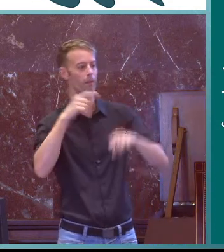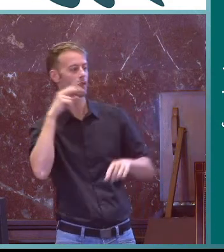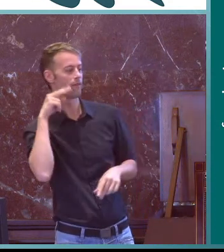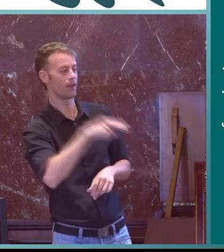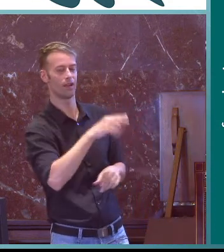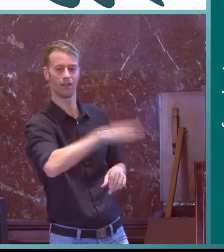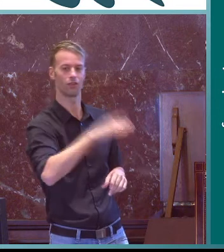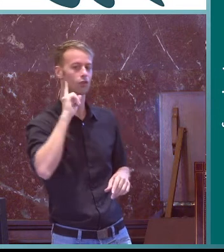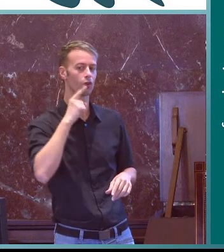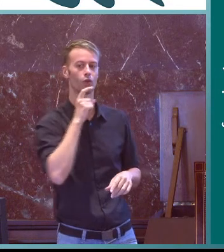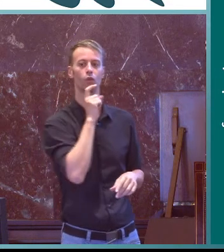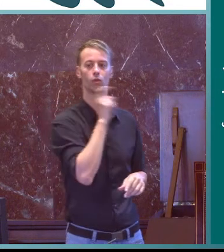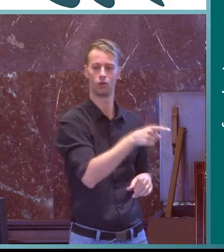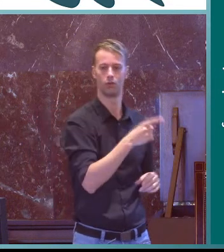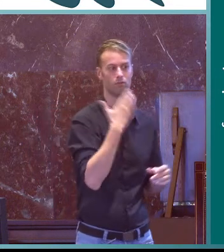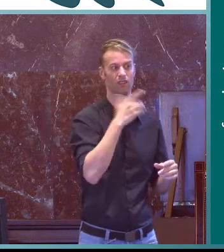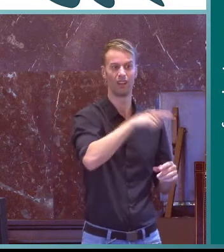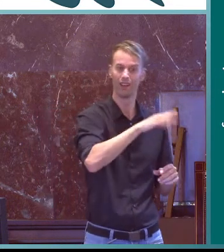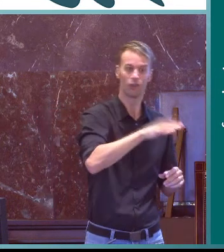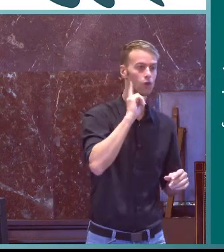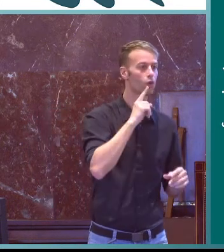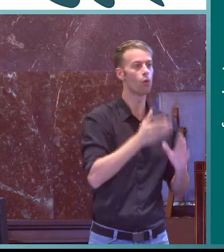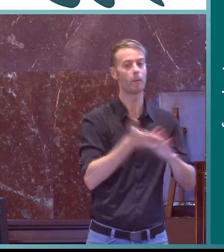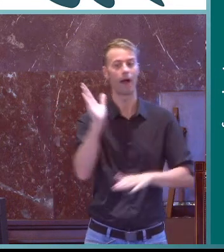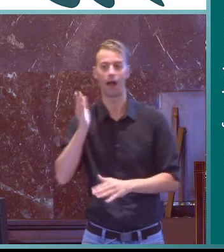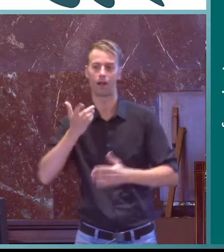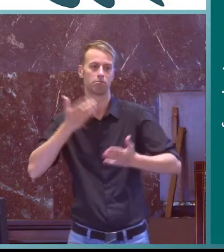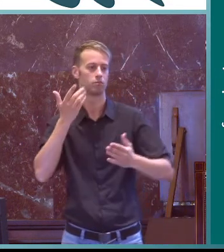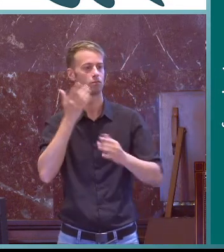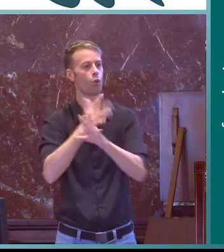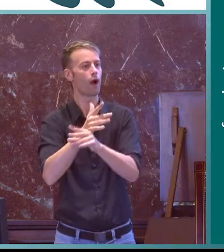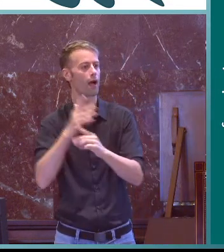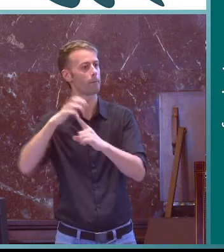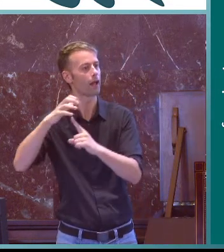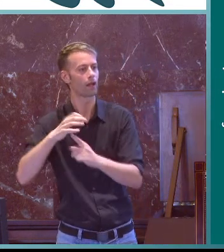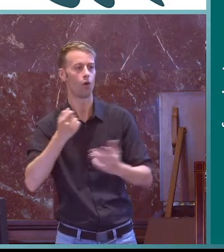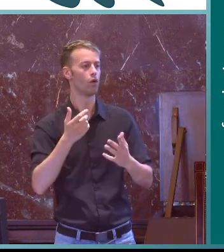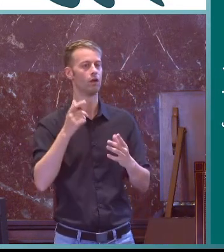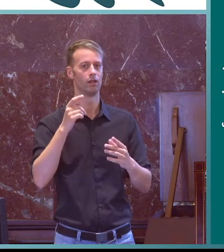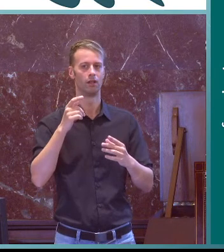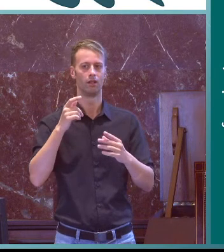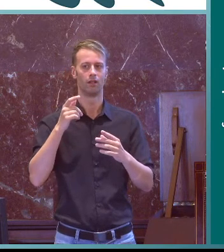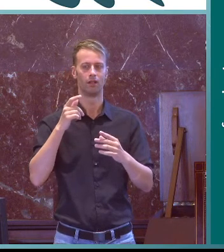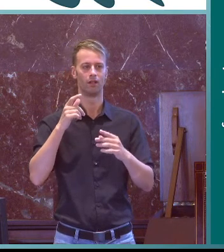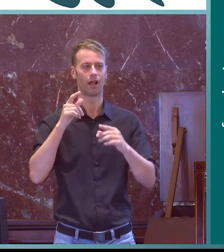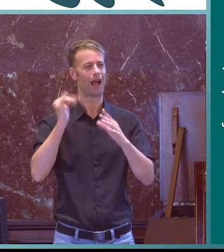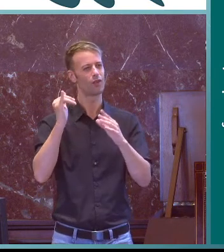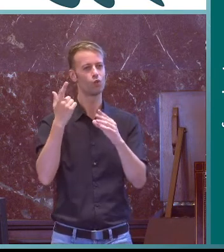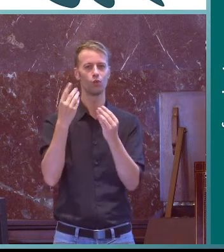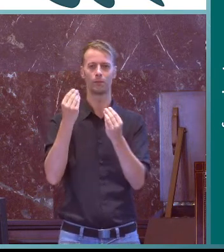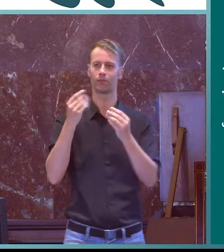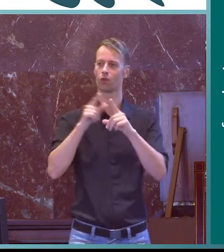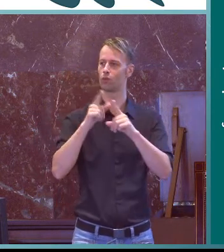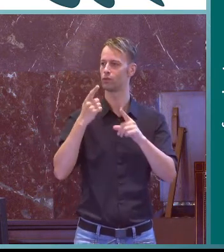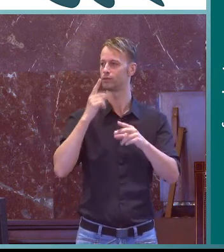influir en el niño sordo y la sociedad también va a influir en que la sociedad vea al niño sordo de una forma o de otra que a la hora de ir a jugar a un